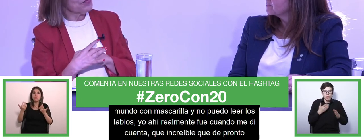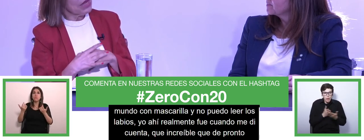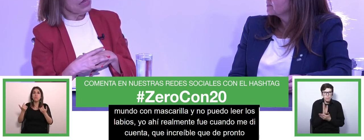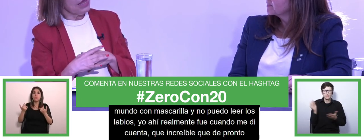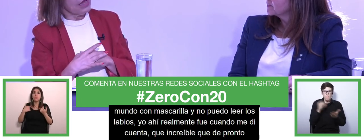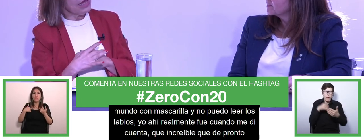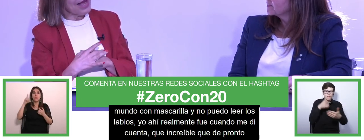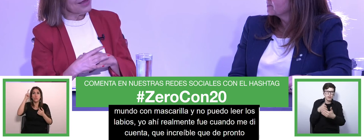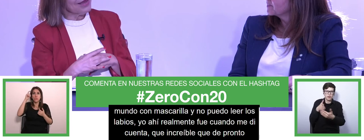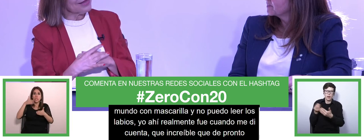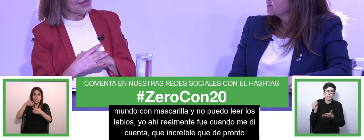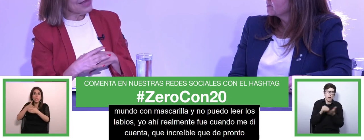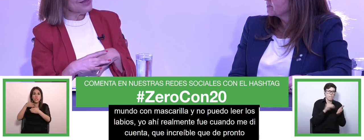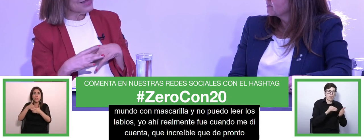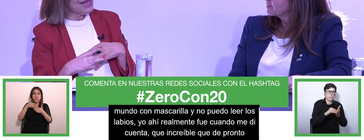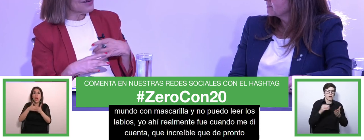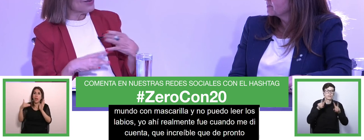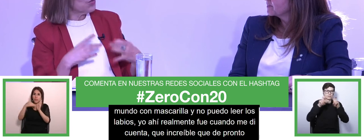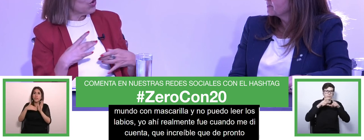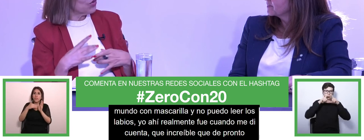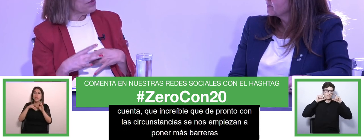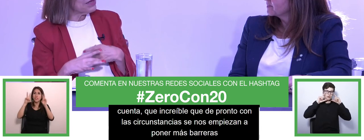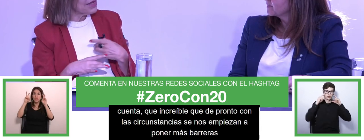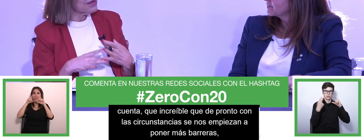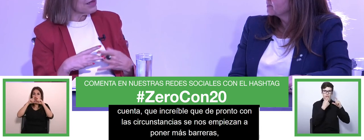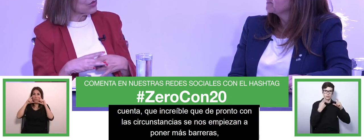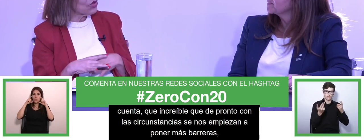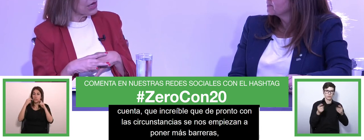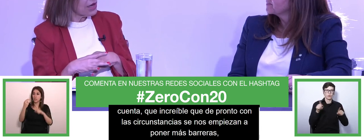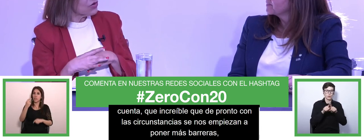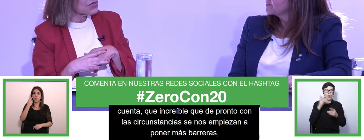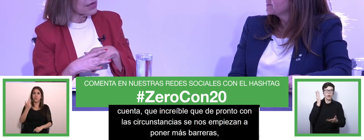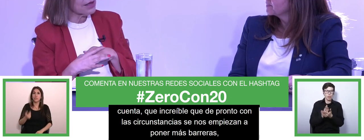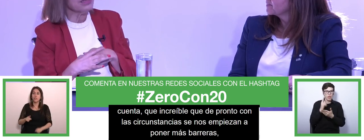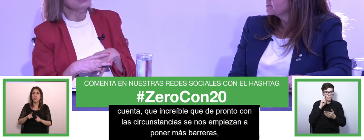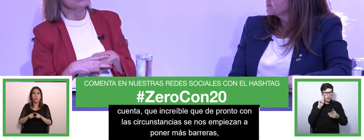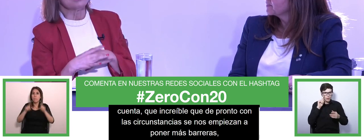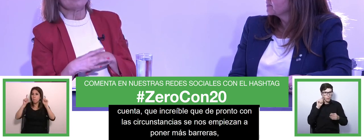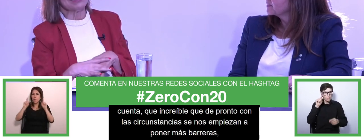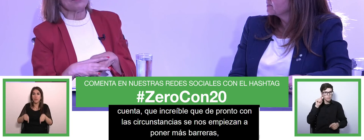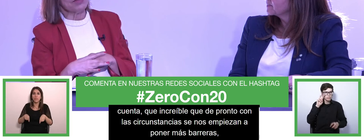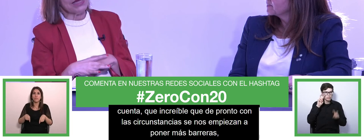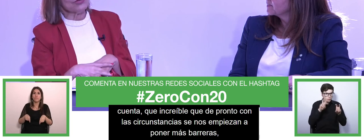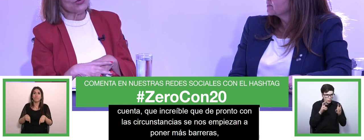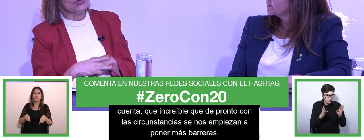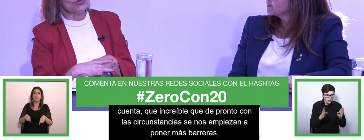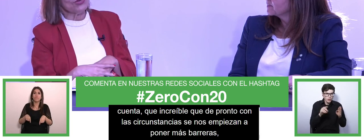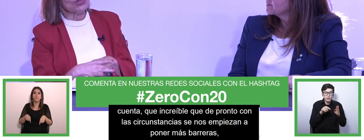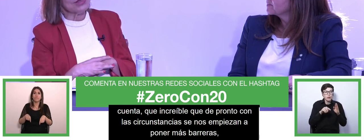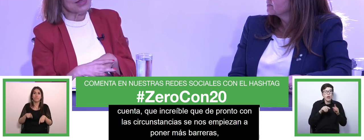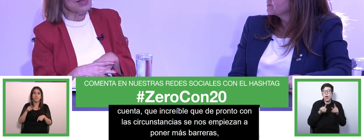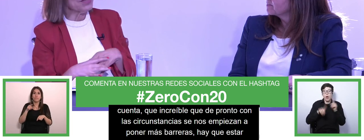hay que hay que estar como pendiente de todas las cosas que que van cambiando